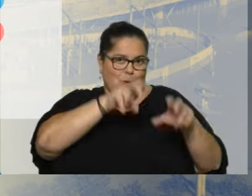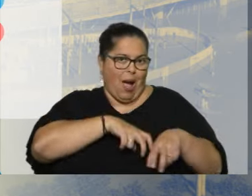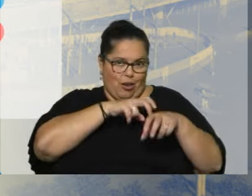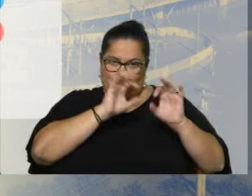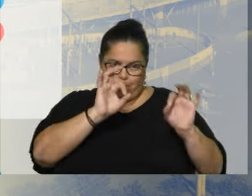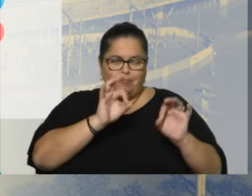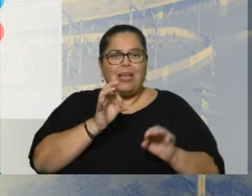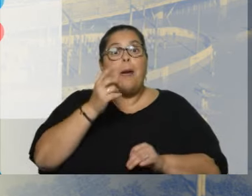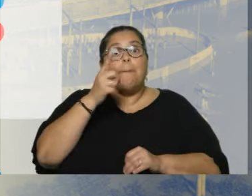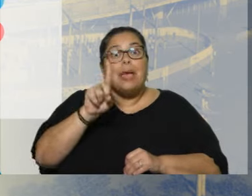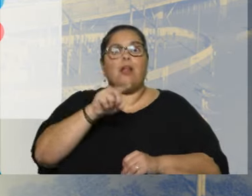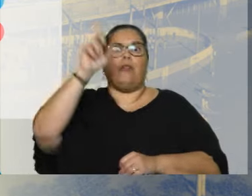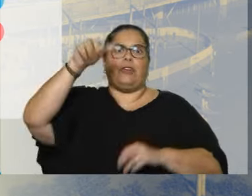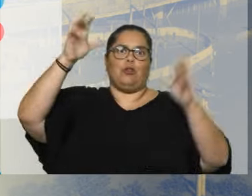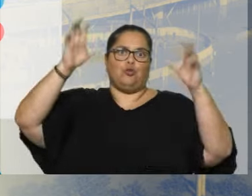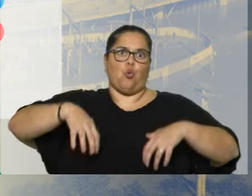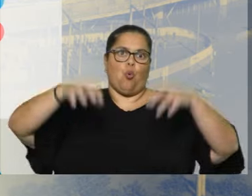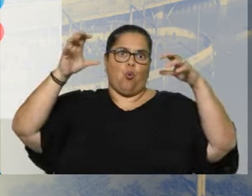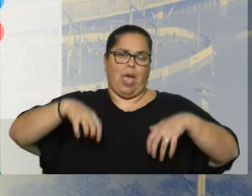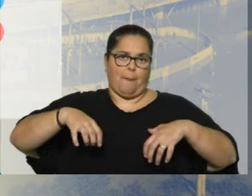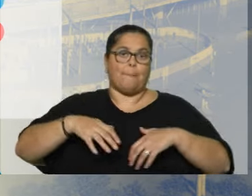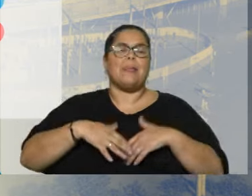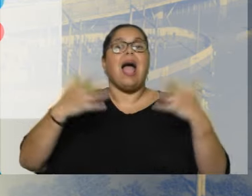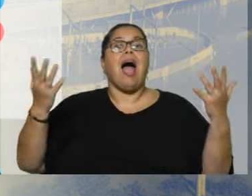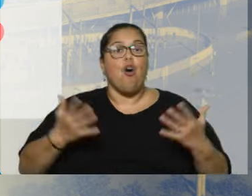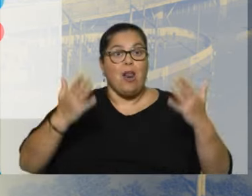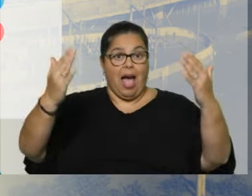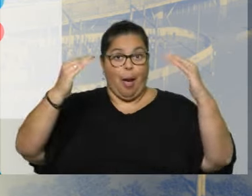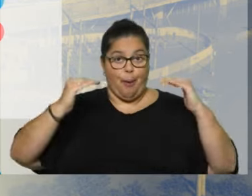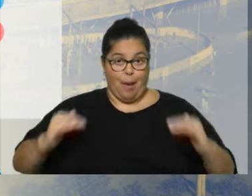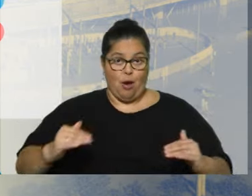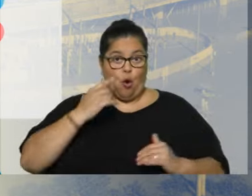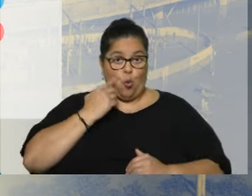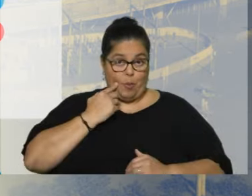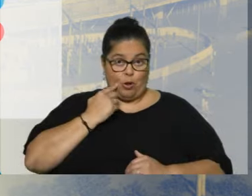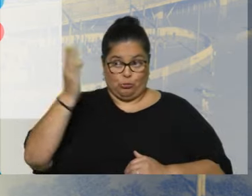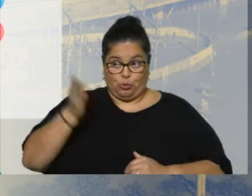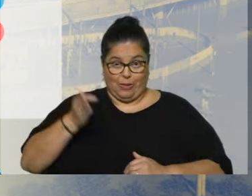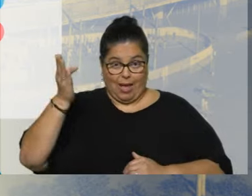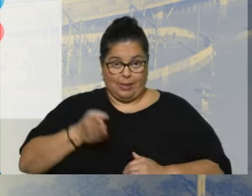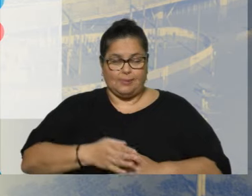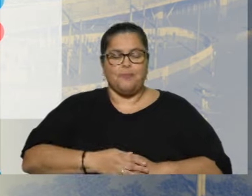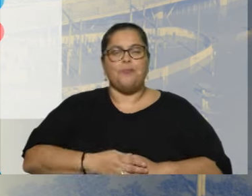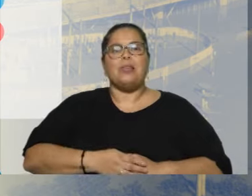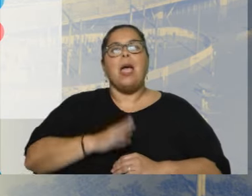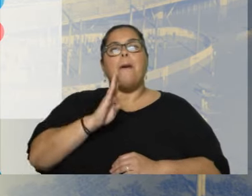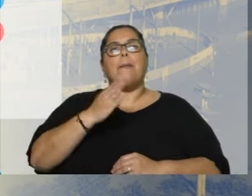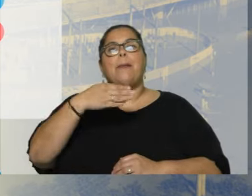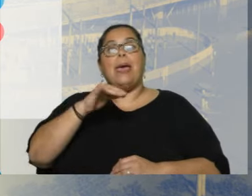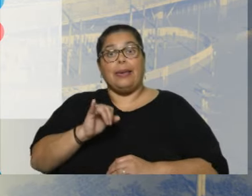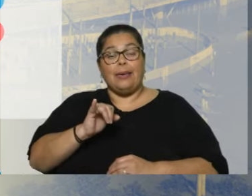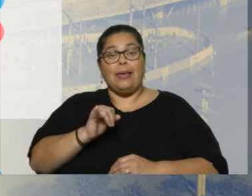estimaciones ahora advierten, presten atención, son los números que están abajo. El PIB agropecuario nacional